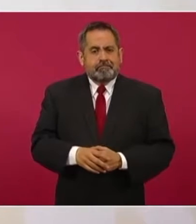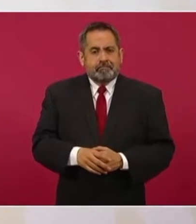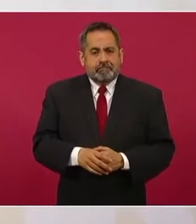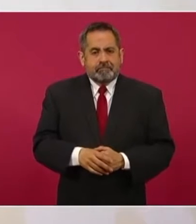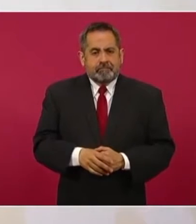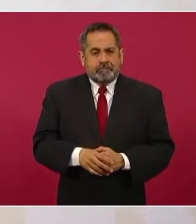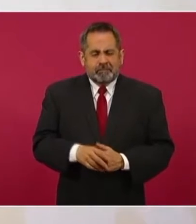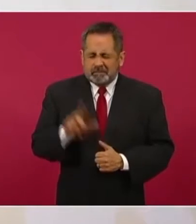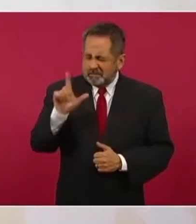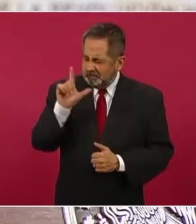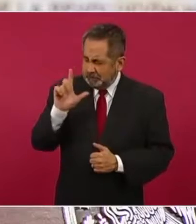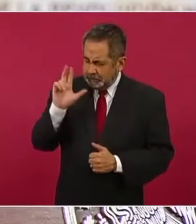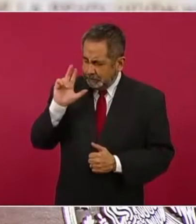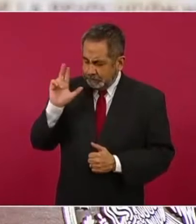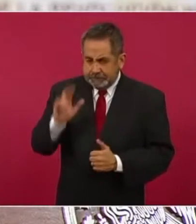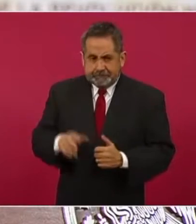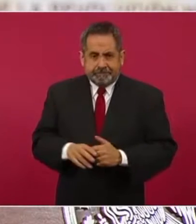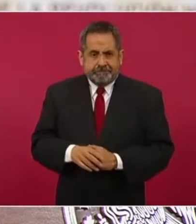¿O el martes?